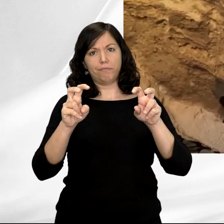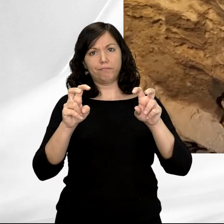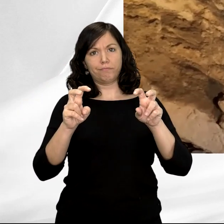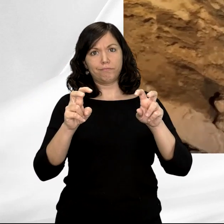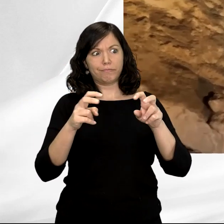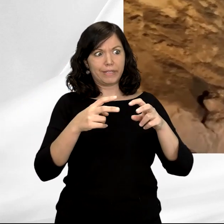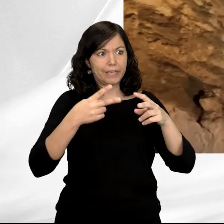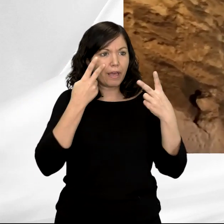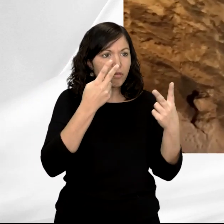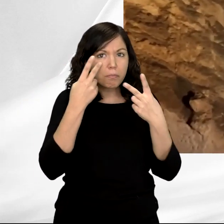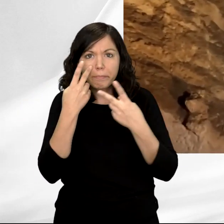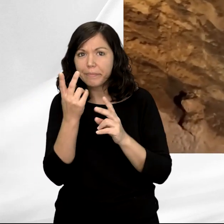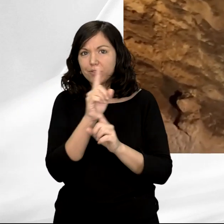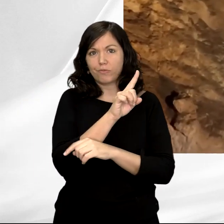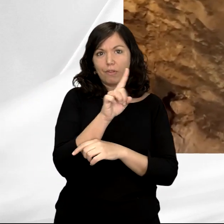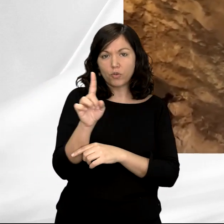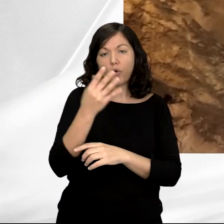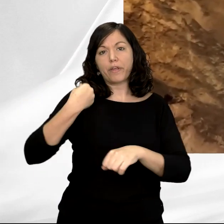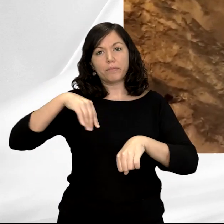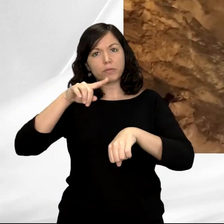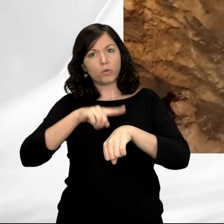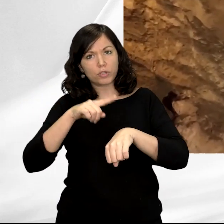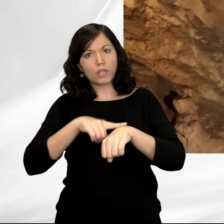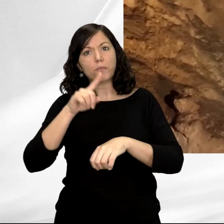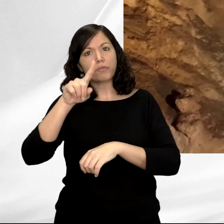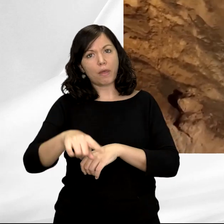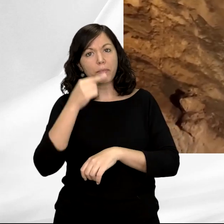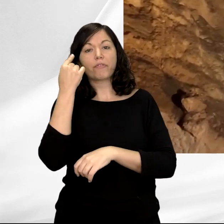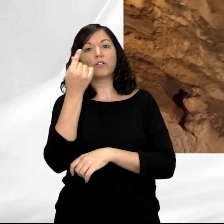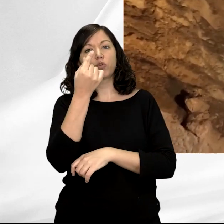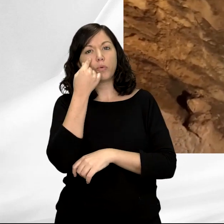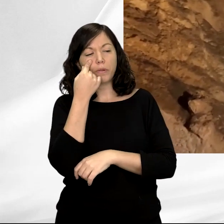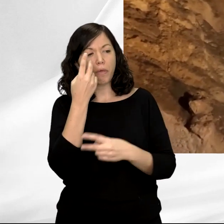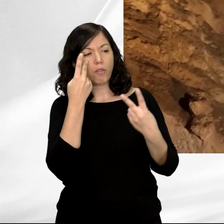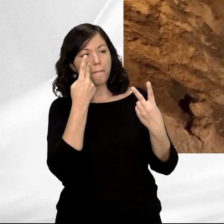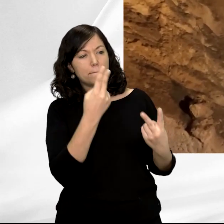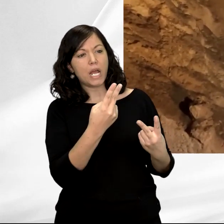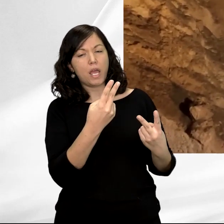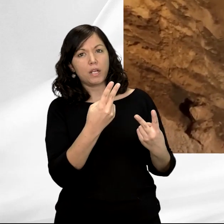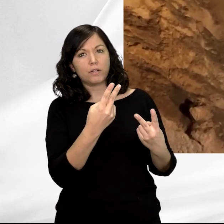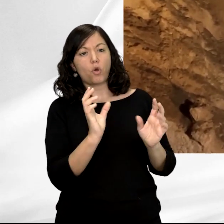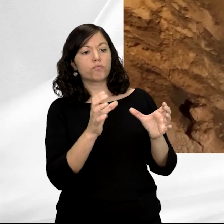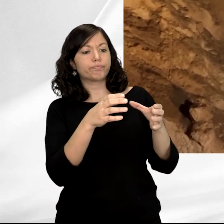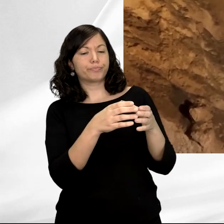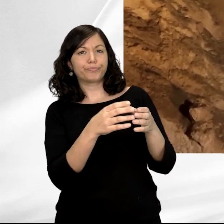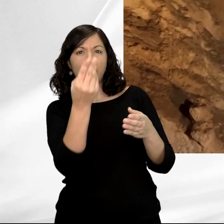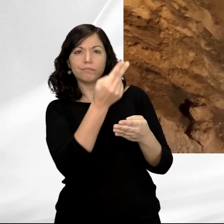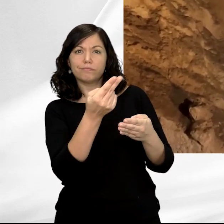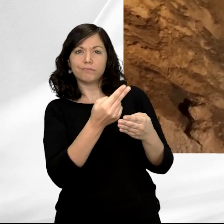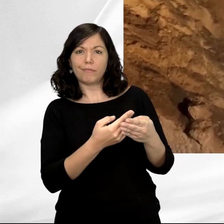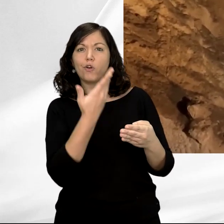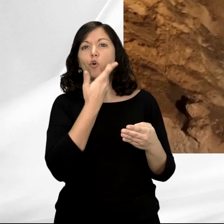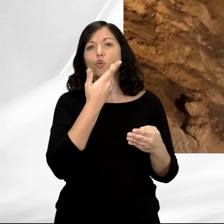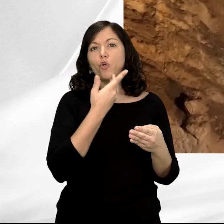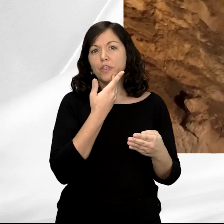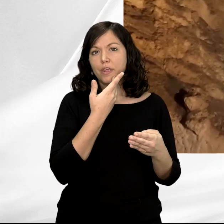estaba explorada, y también, en el mismo momento del descubrimiento, identificar dos de los conjuntos gráficos más conocidos